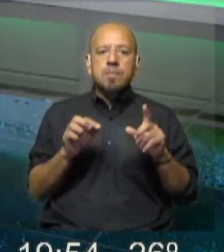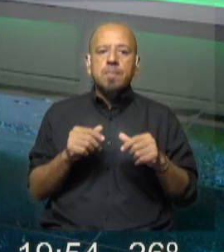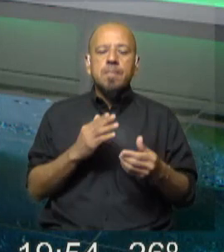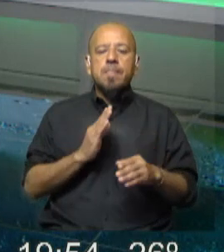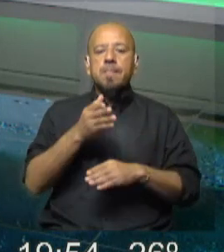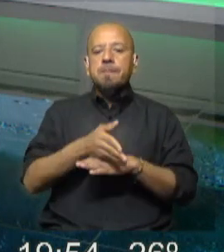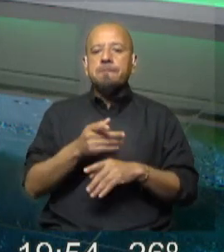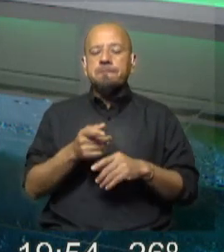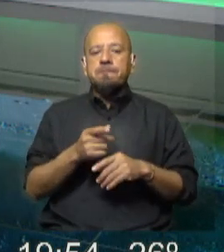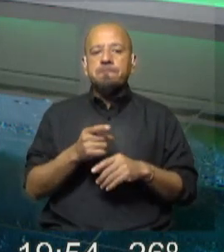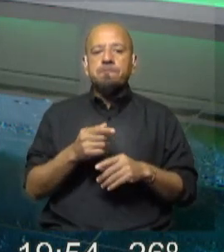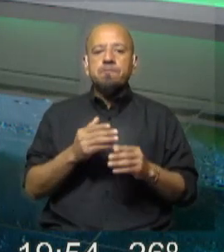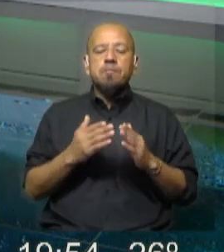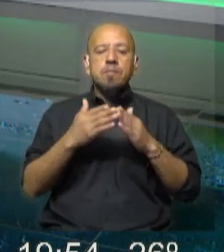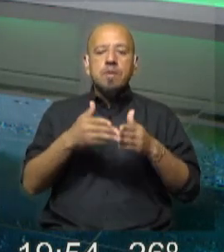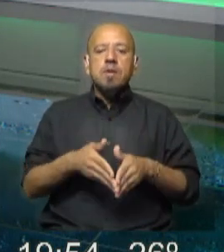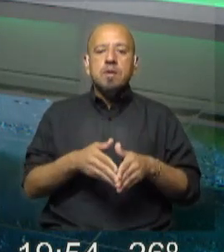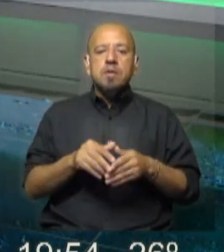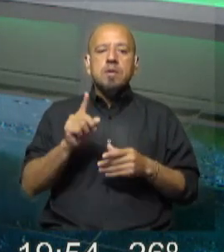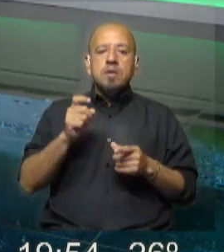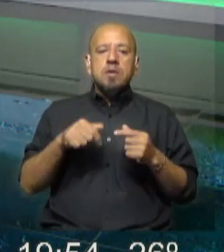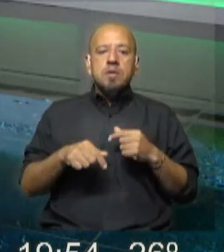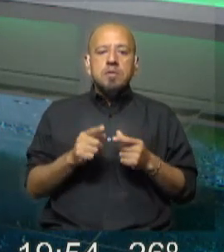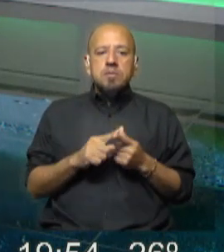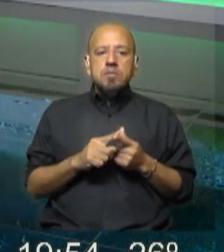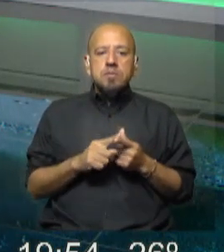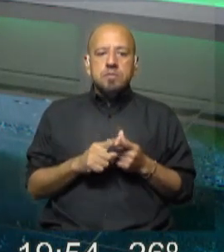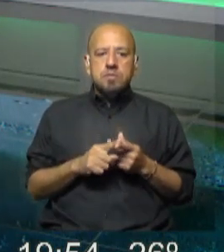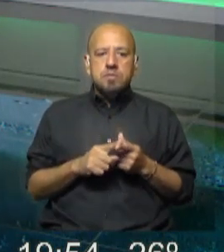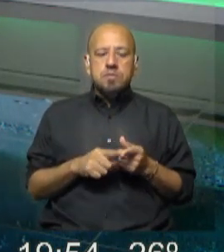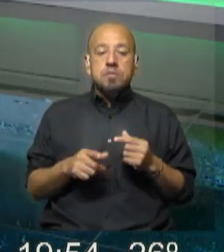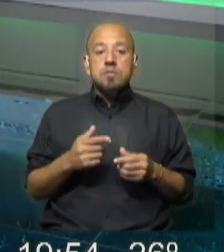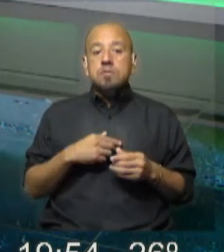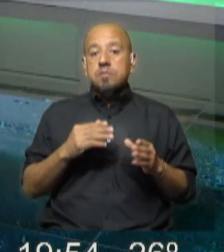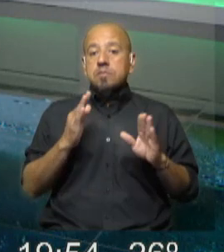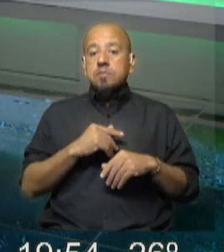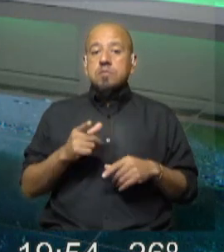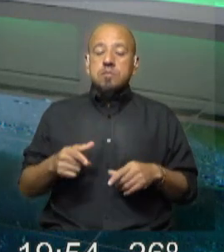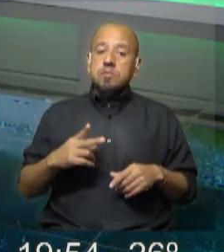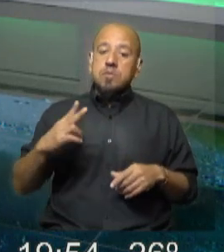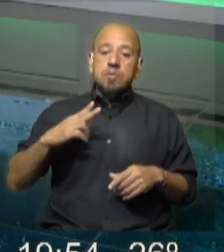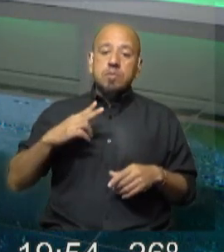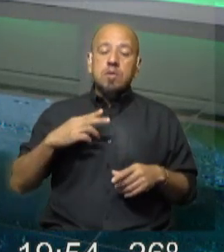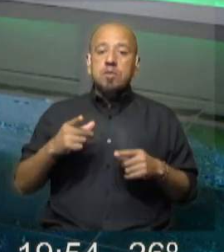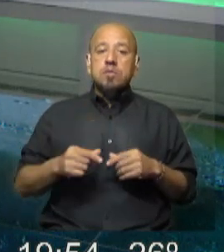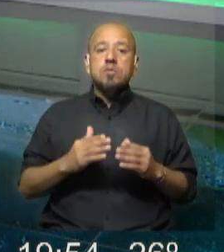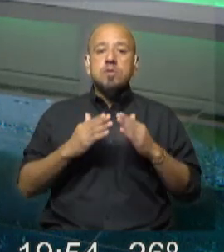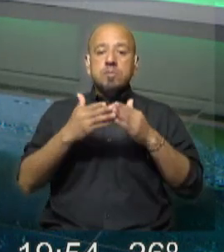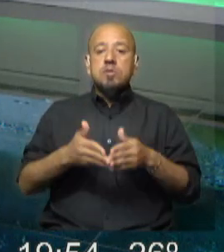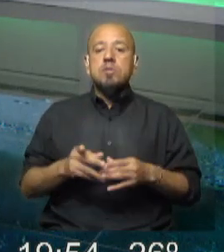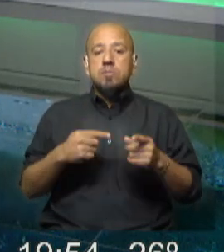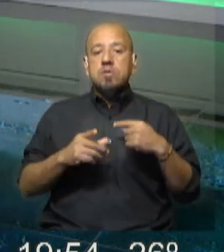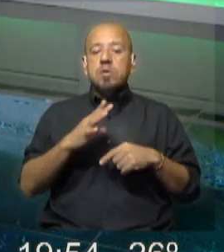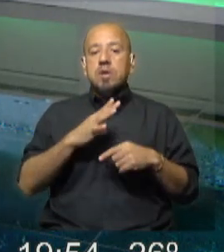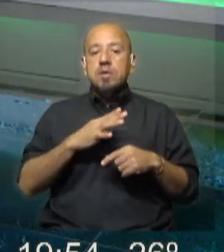acceso a las playas y a las olas. En nuestro país está impedido privatizar el acceso a las playas y sin embargo hay